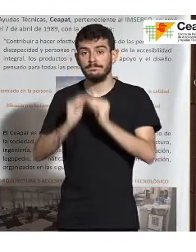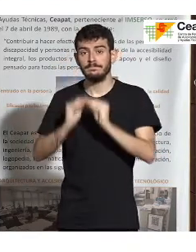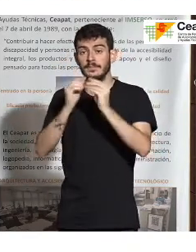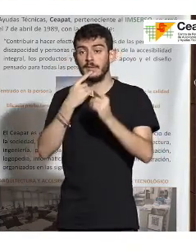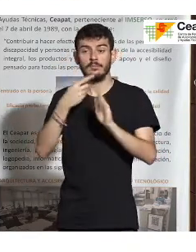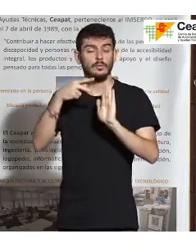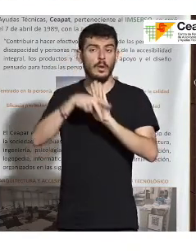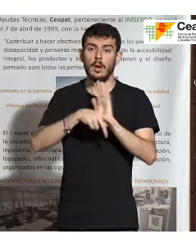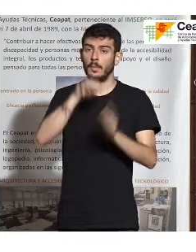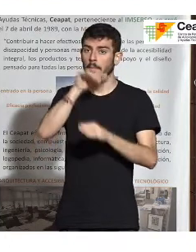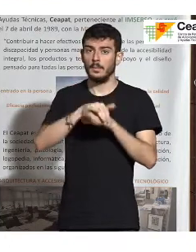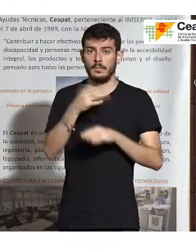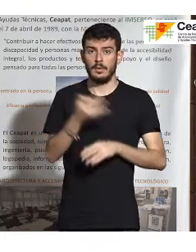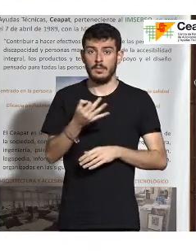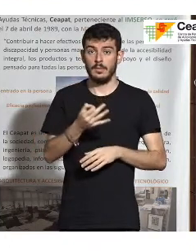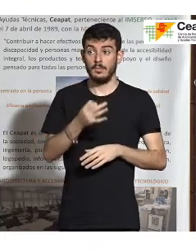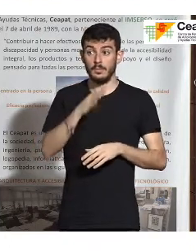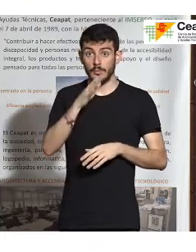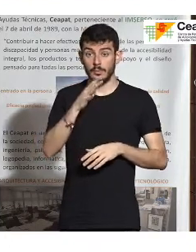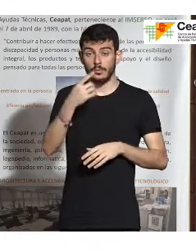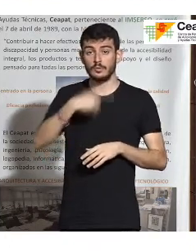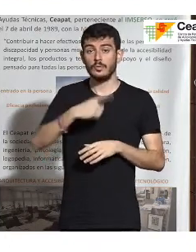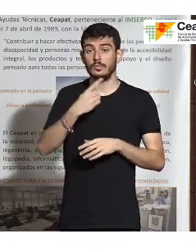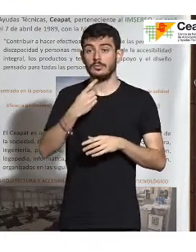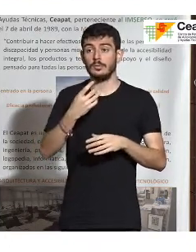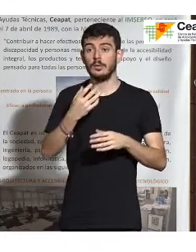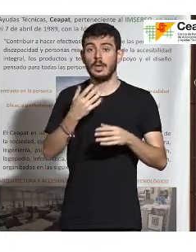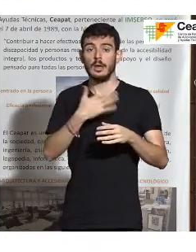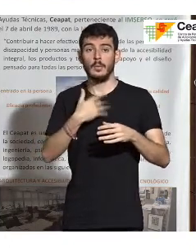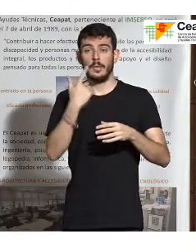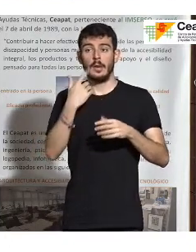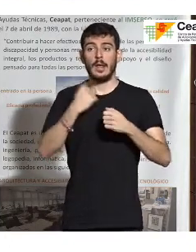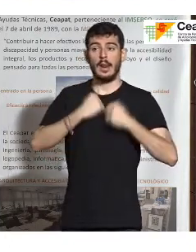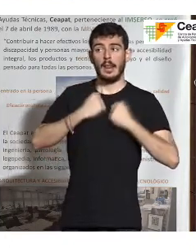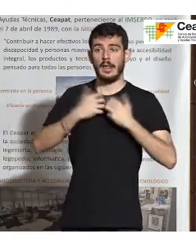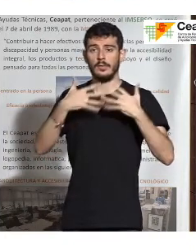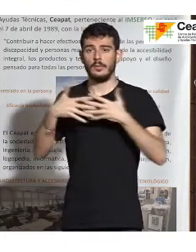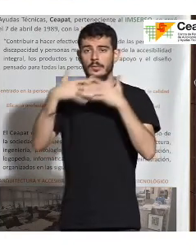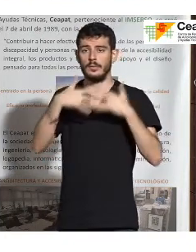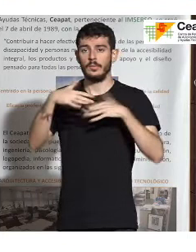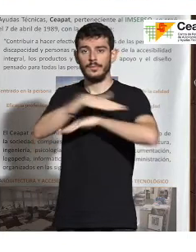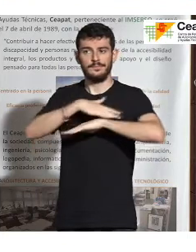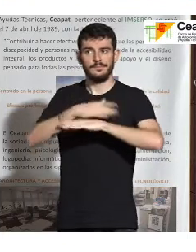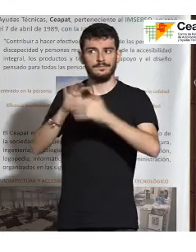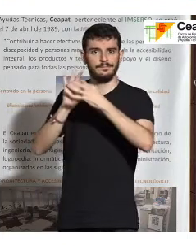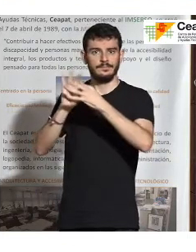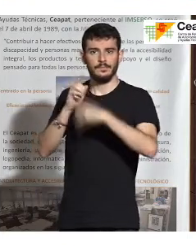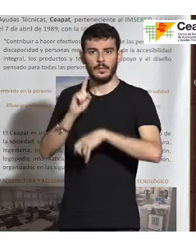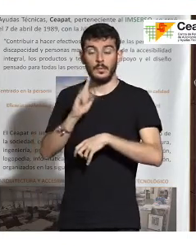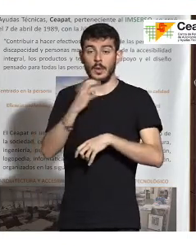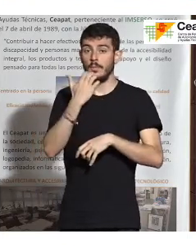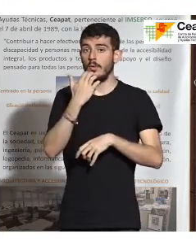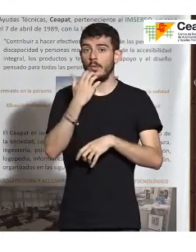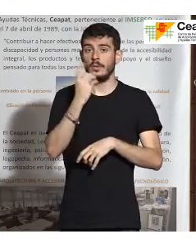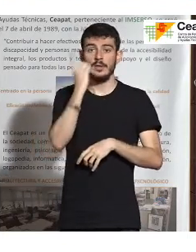¿Por qué? Porque nosotros queremos vender a la Administración de Estados Unidos y a la de Canadá, pero también, ¿qué pasa con un teléfono Apple, por